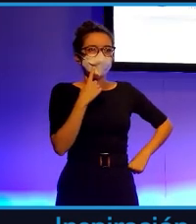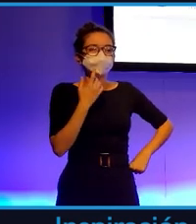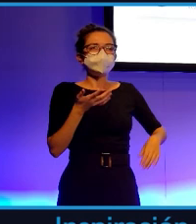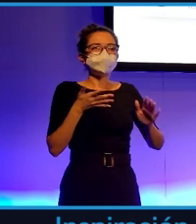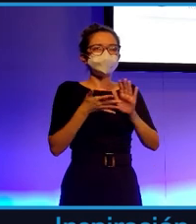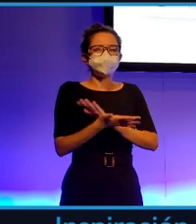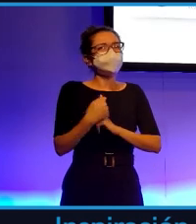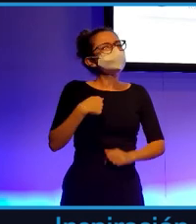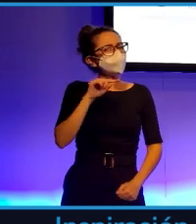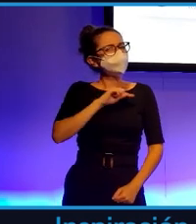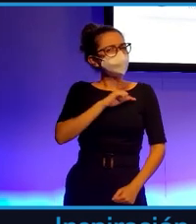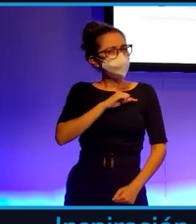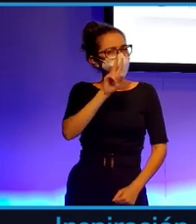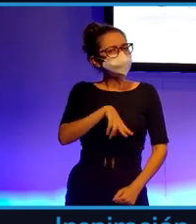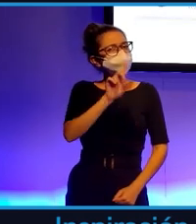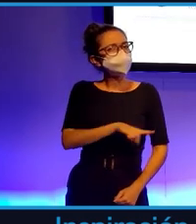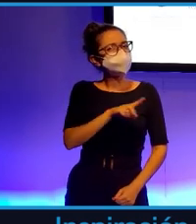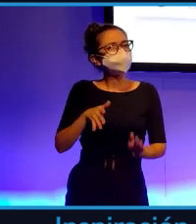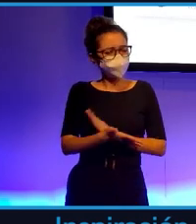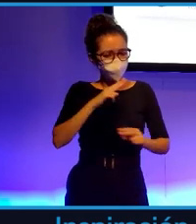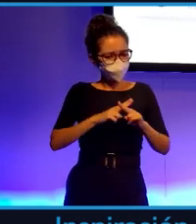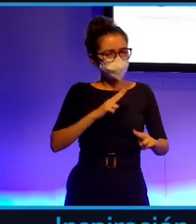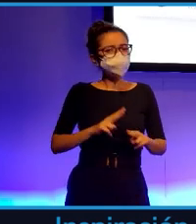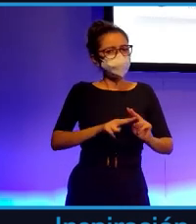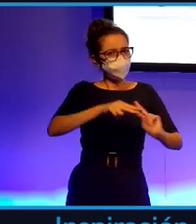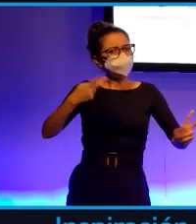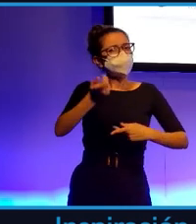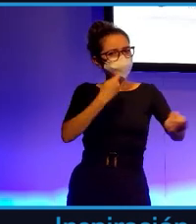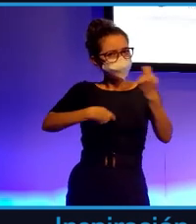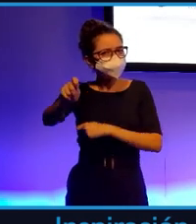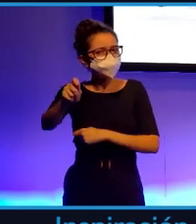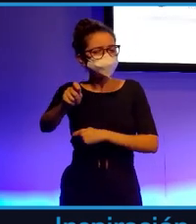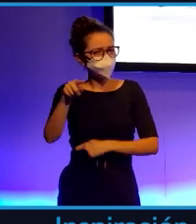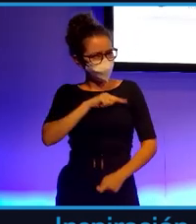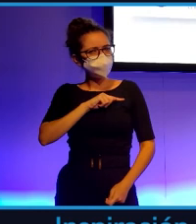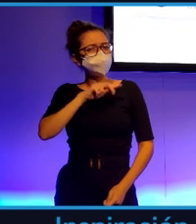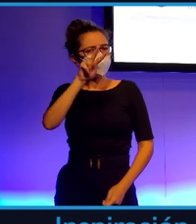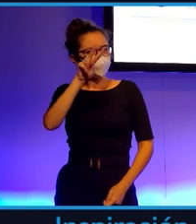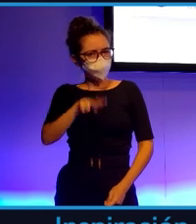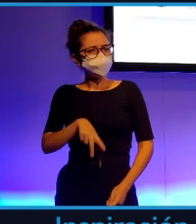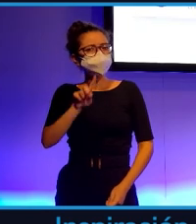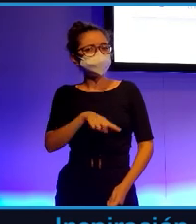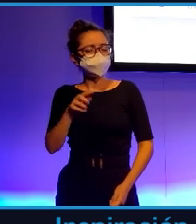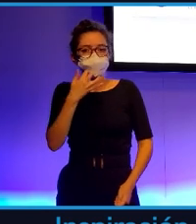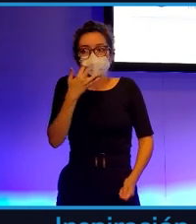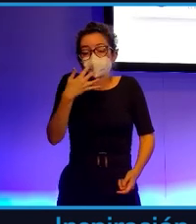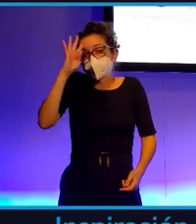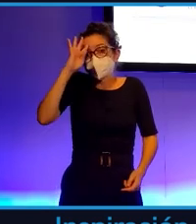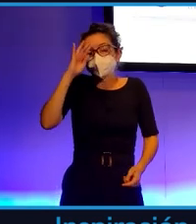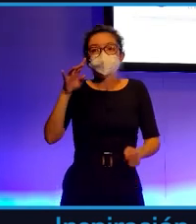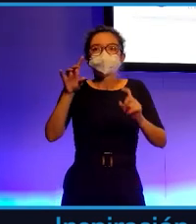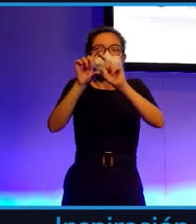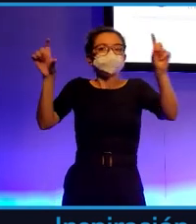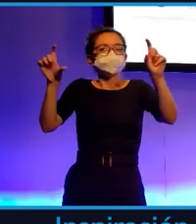es ético que comercialicen mis datos genéticos que se acaban en manos de quien no toca. Por ejemplo, una aseguradora podría